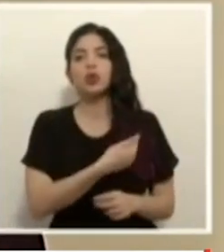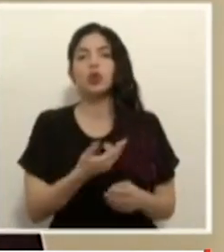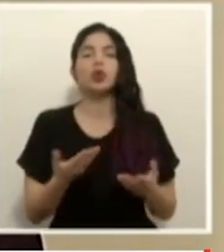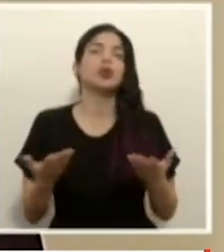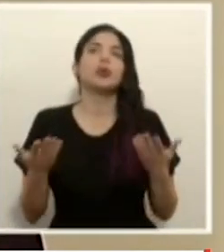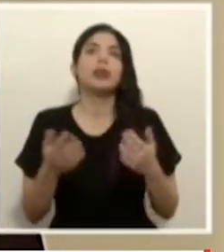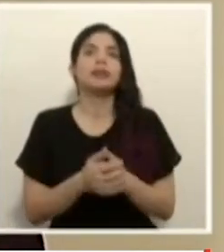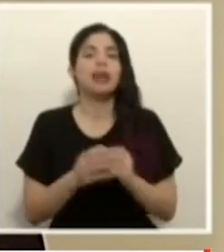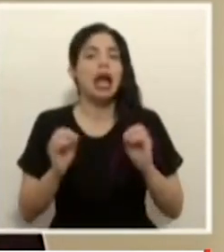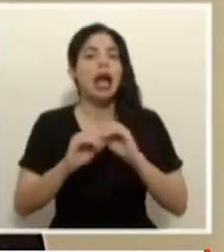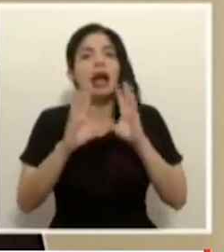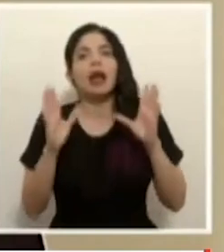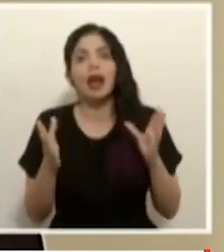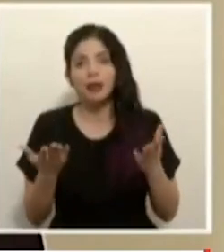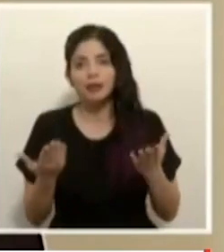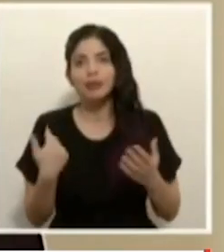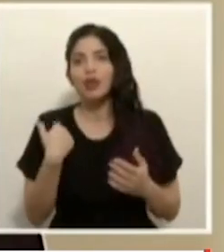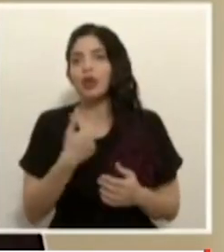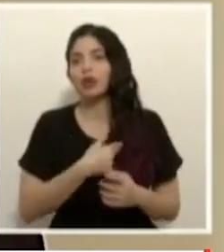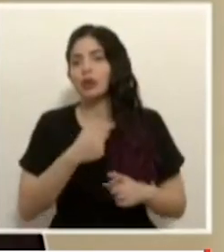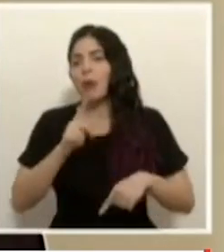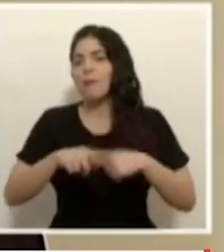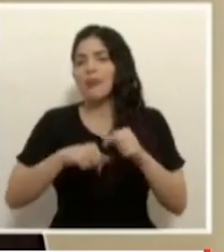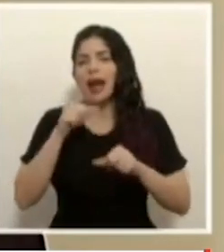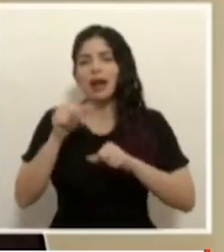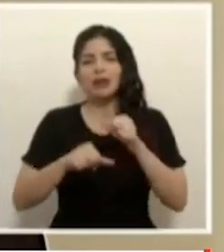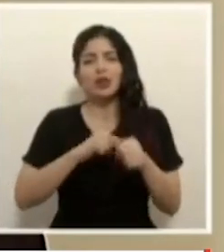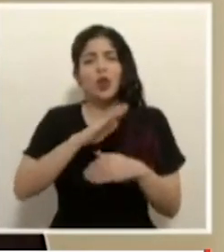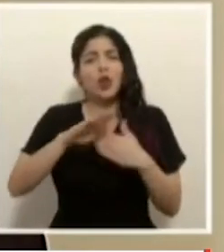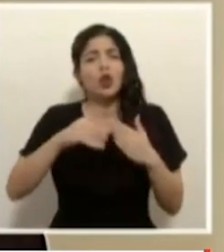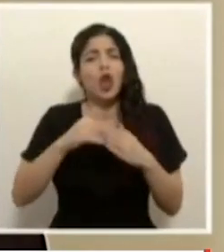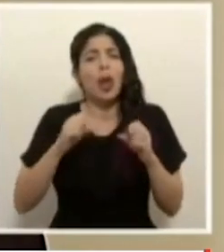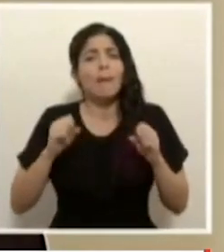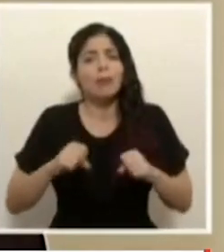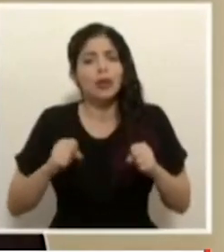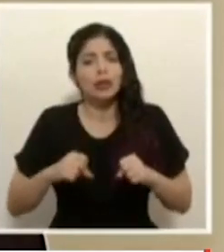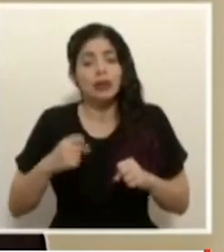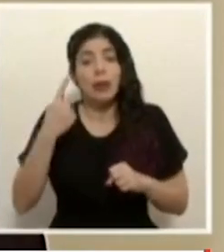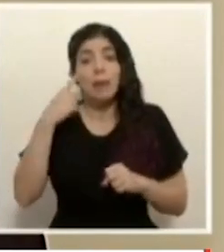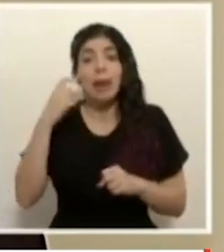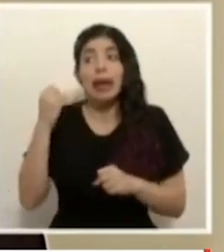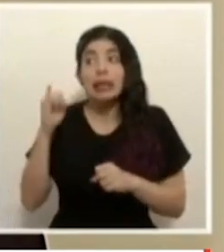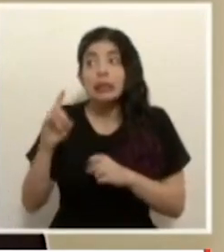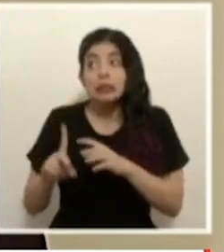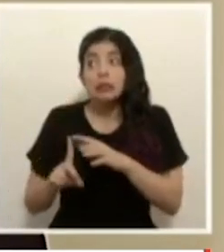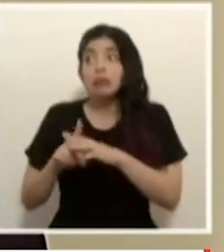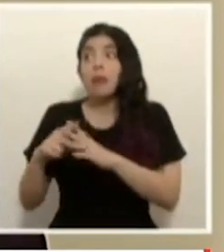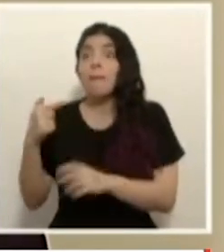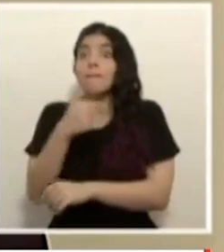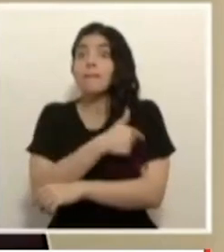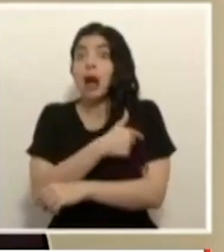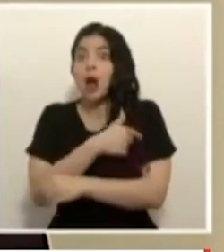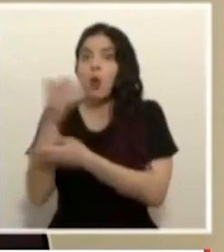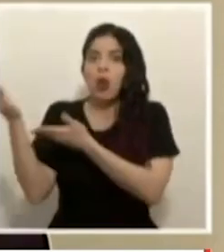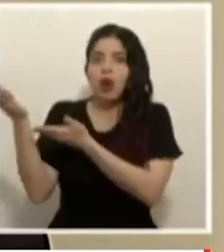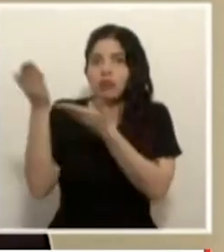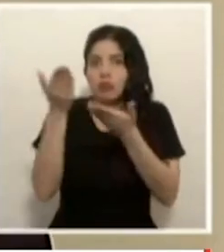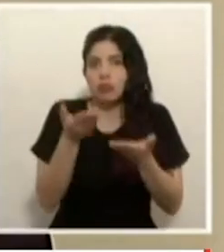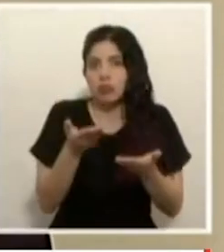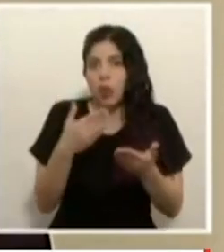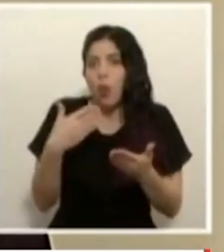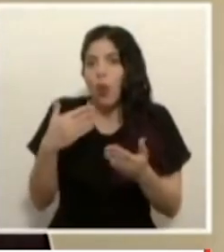es claro que vamos a hacer todo lo posible para que tengamos la vacuna apenas se pueda porque esto pues está